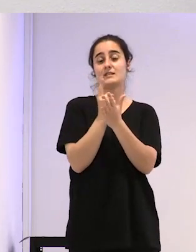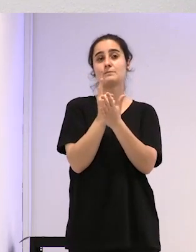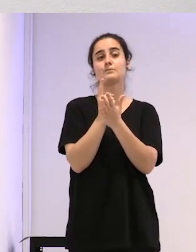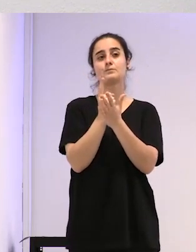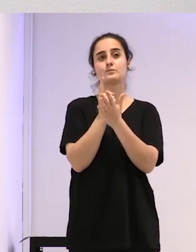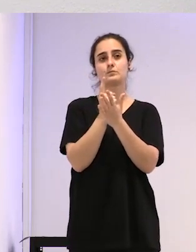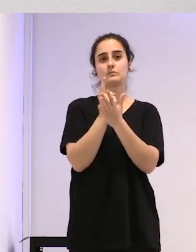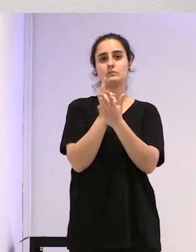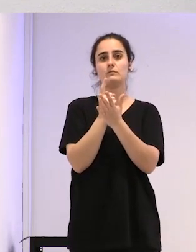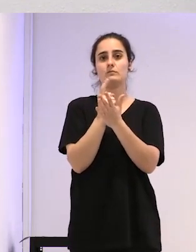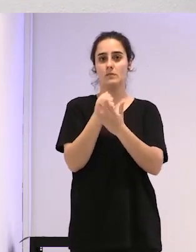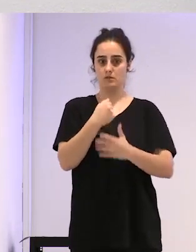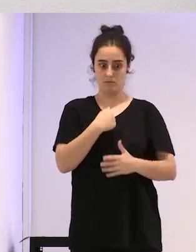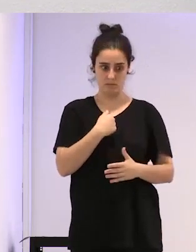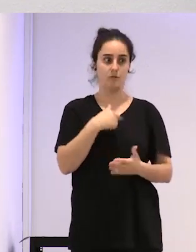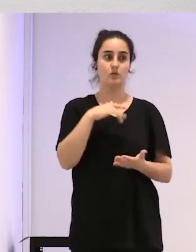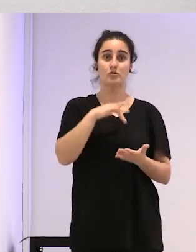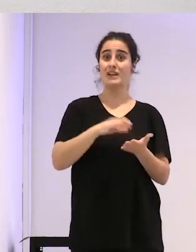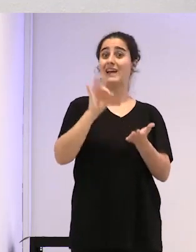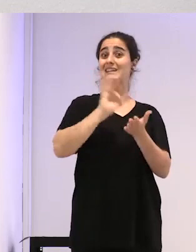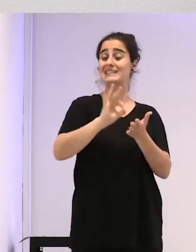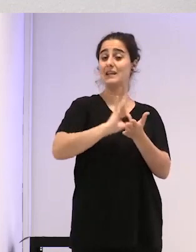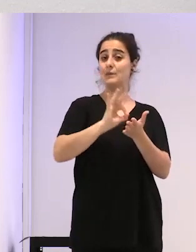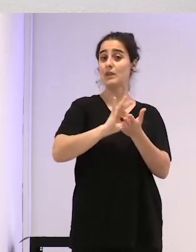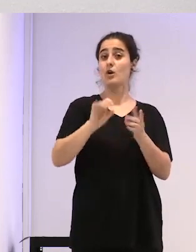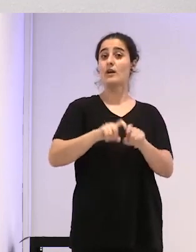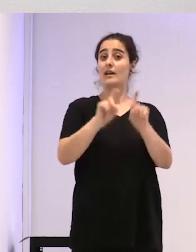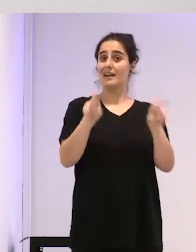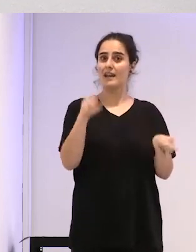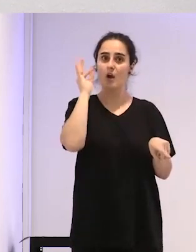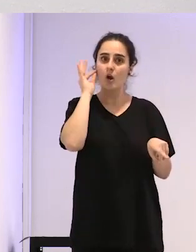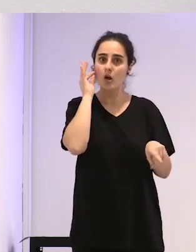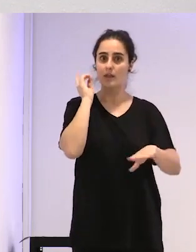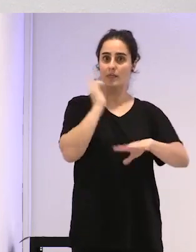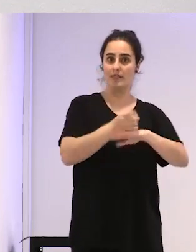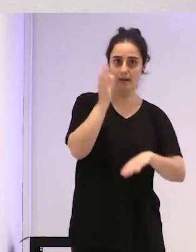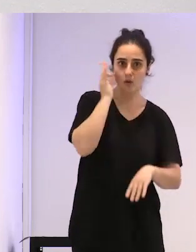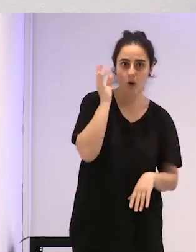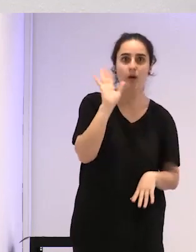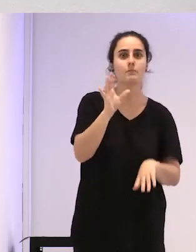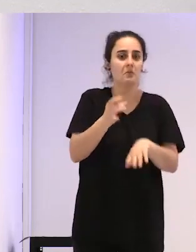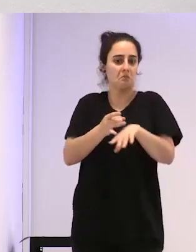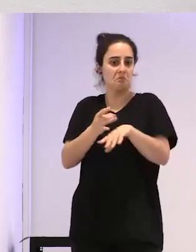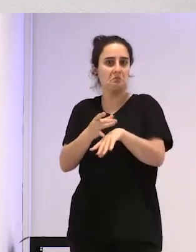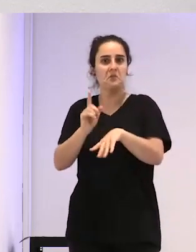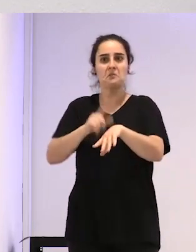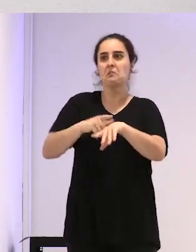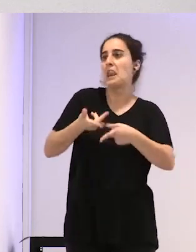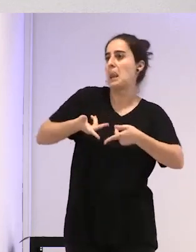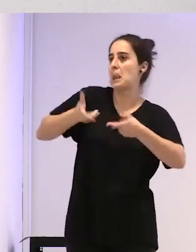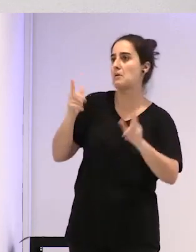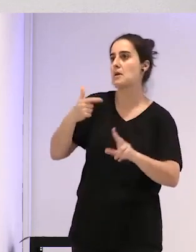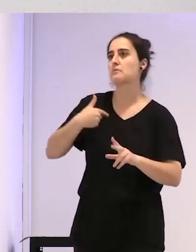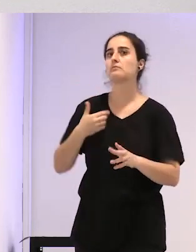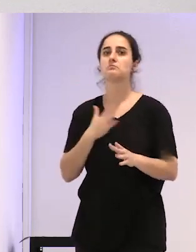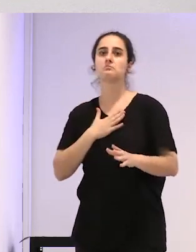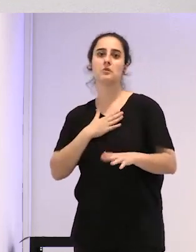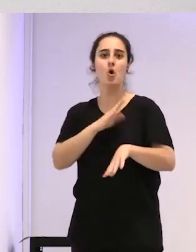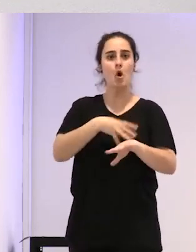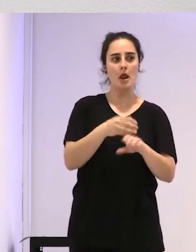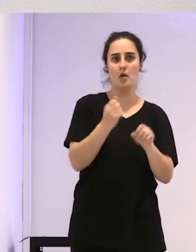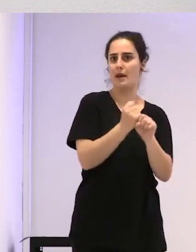pues yo, aparte de ser directora de servicios de ginecología, pues a horas libres y fuera de horario laboral hacia este